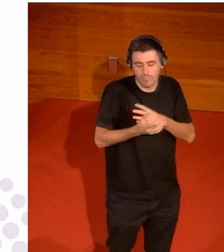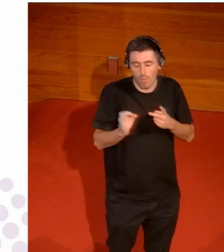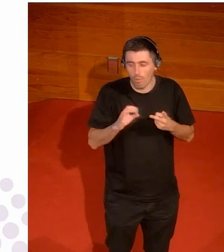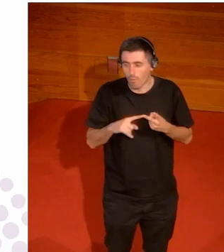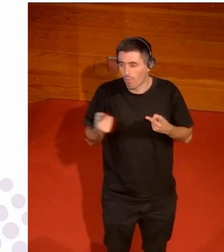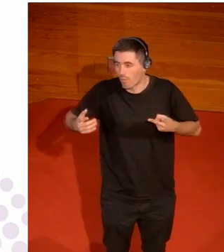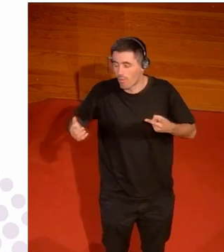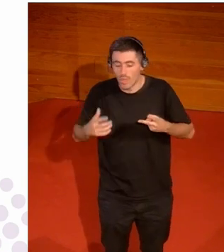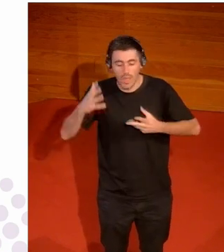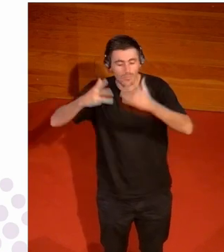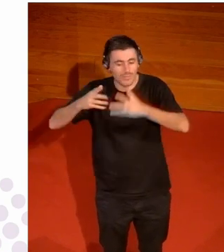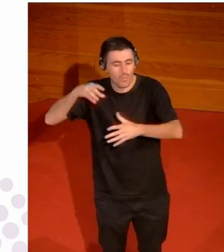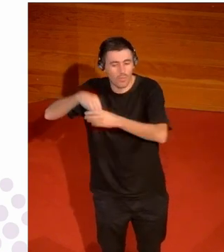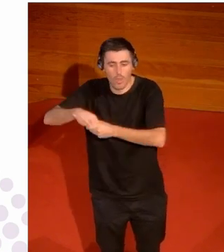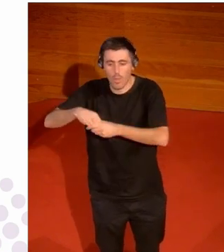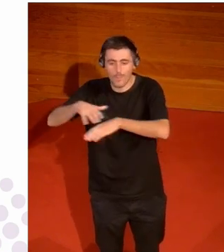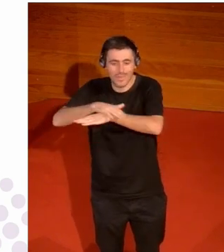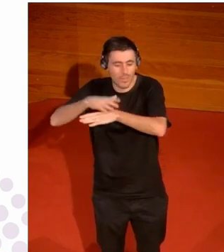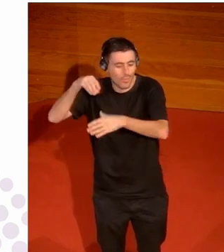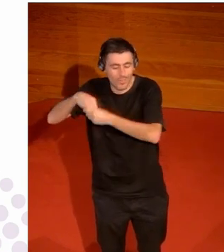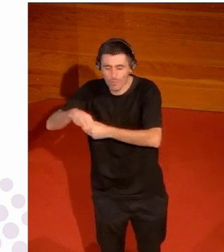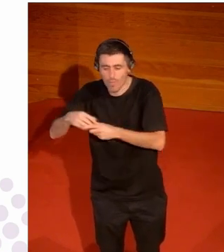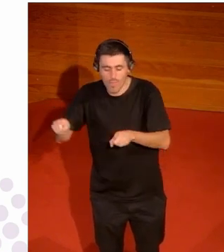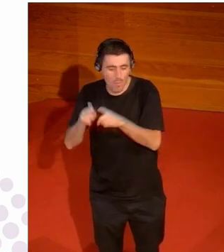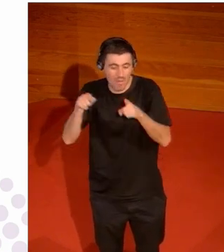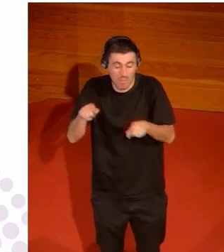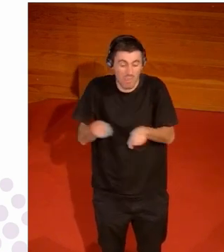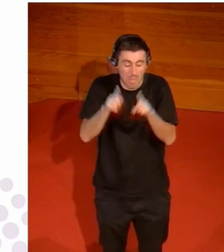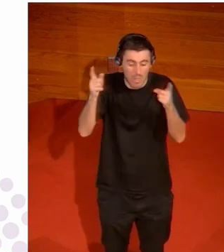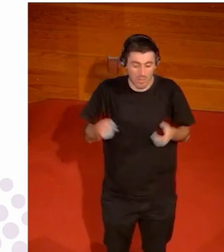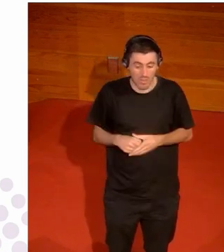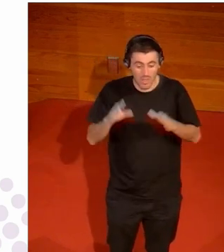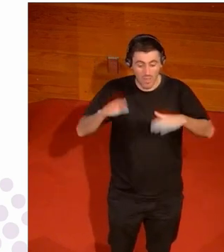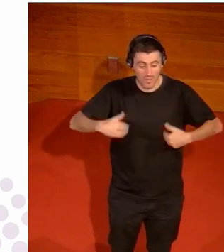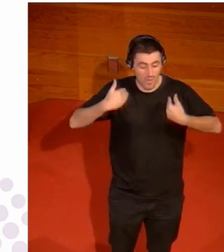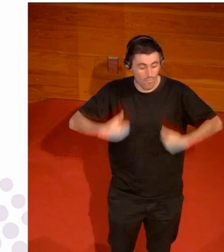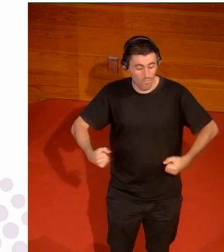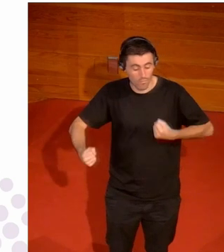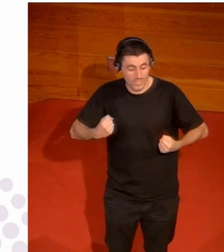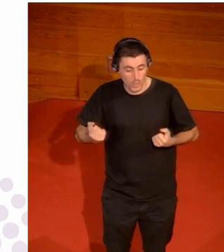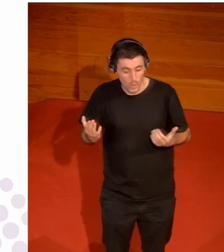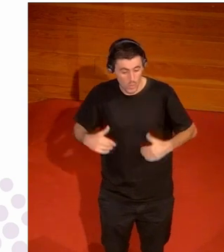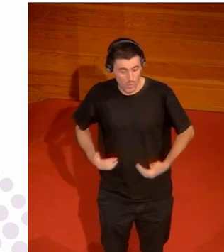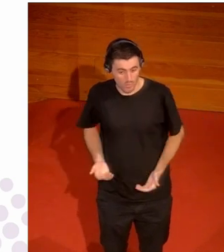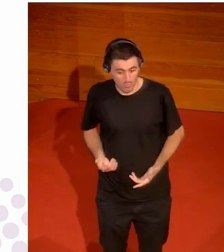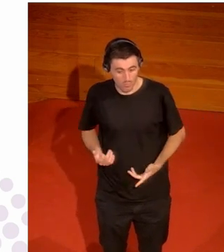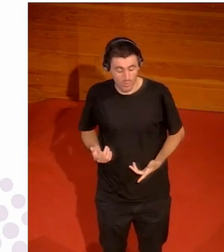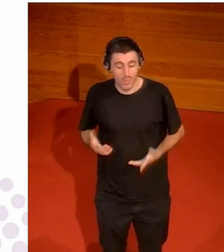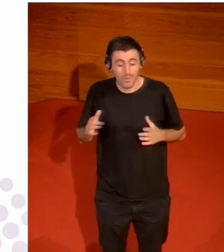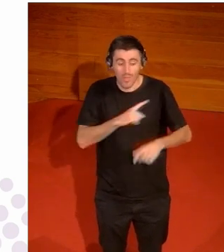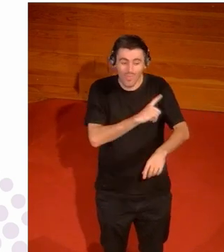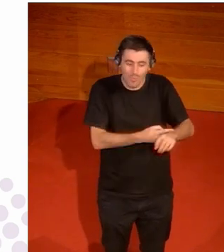en una administración en un ministerio da igual ahí que más te da si no vas a hacer un ejercicio de fuerza con ella pero en el deporte